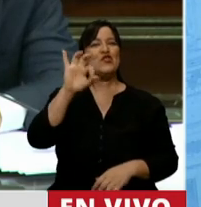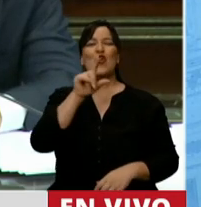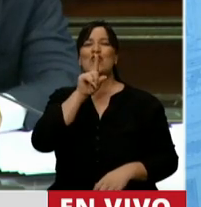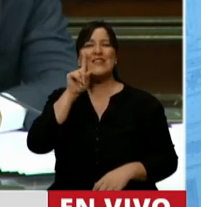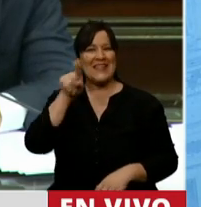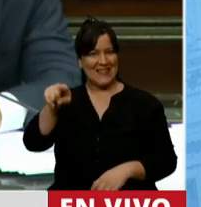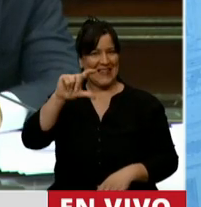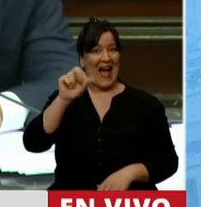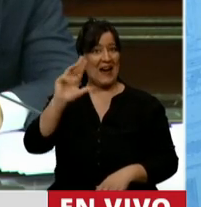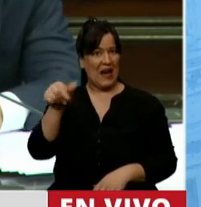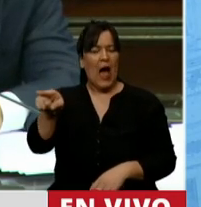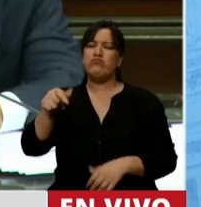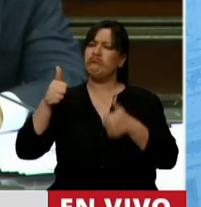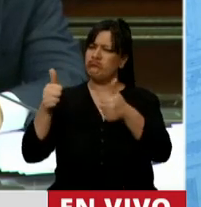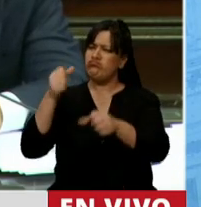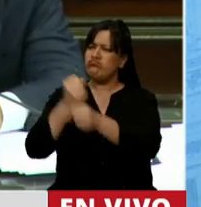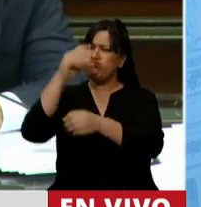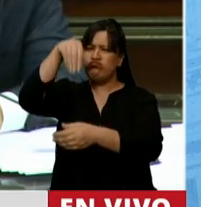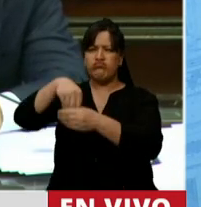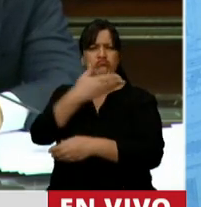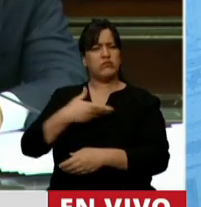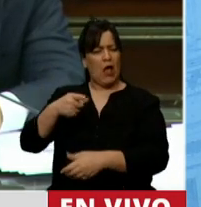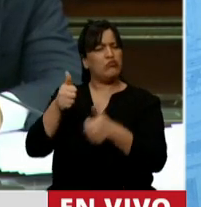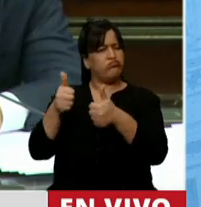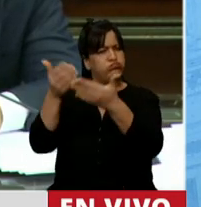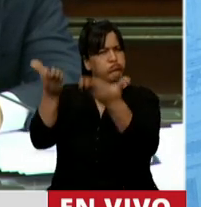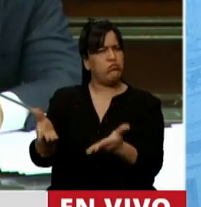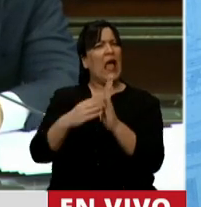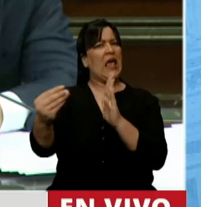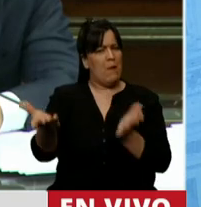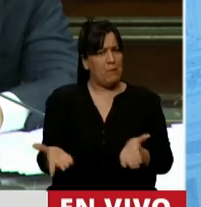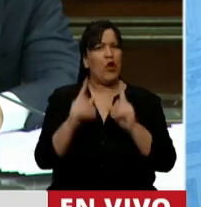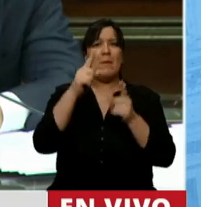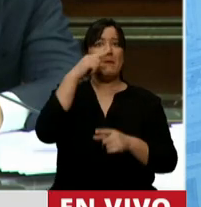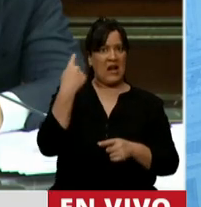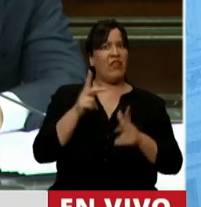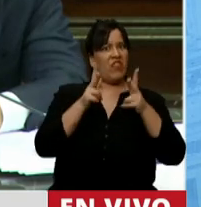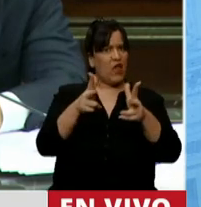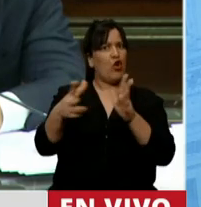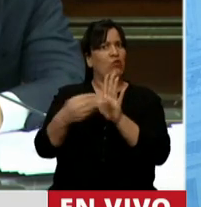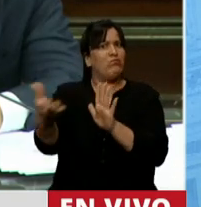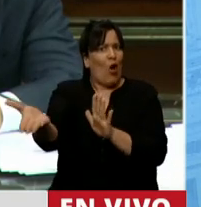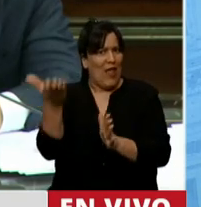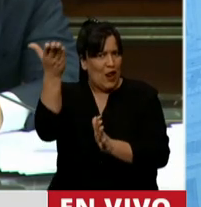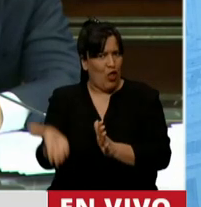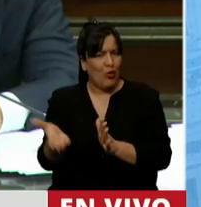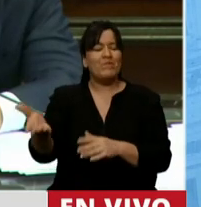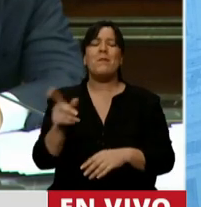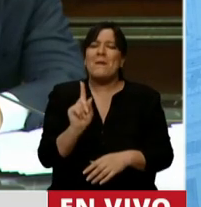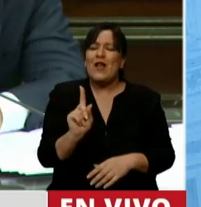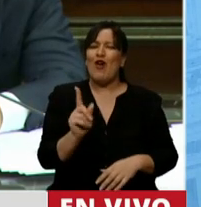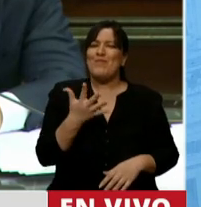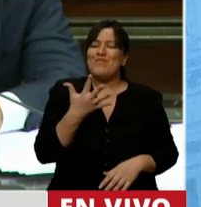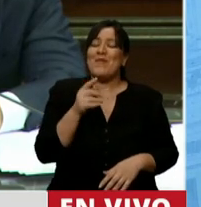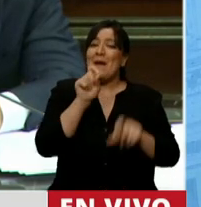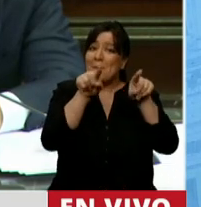porque es un ejemplo de buena funcionaria, el propio Presidente la tomó como ejemplo y tiene que ver con una mala interpretación